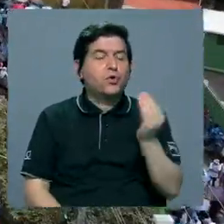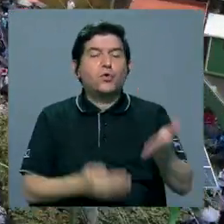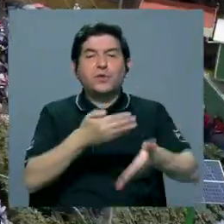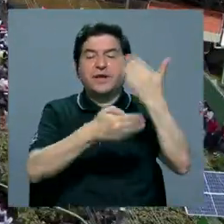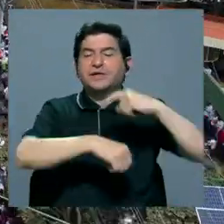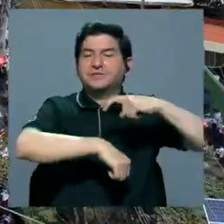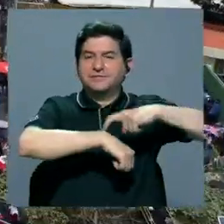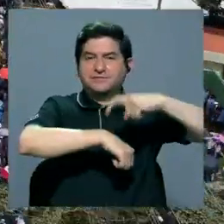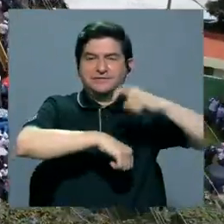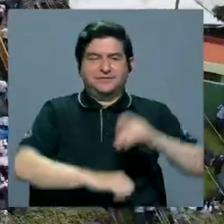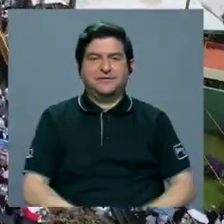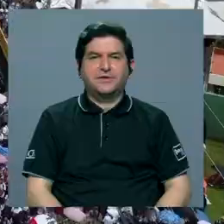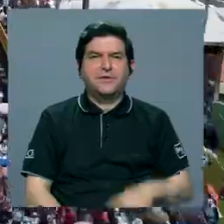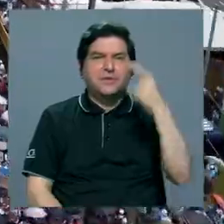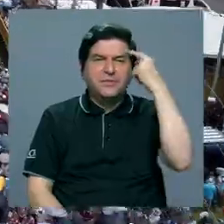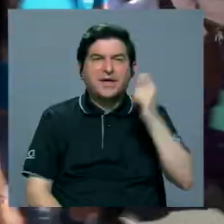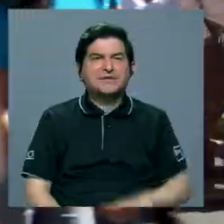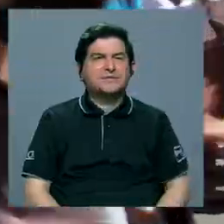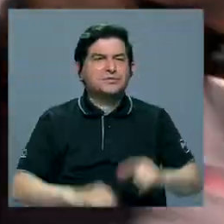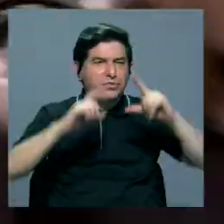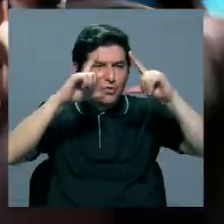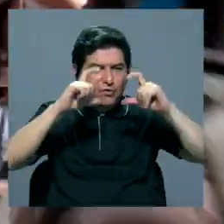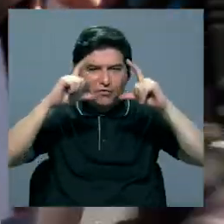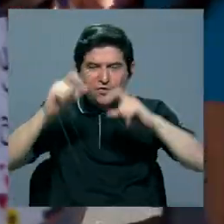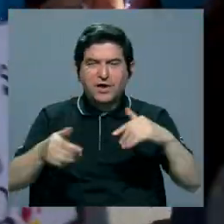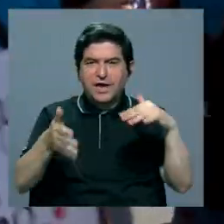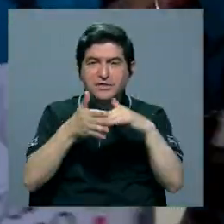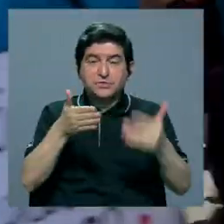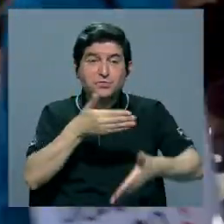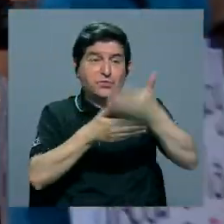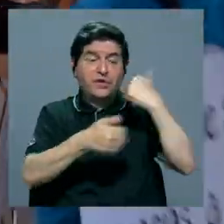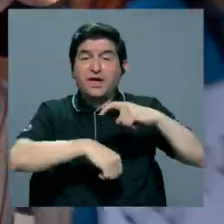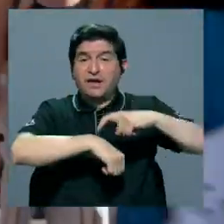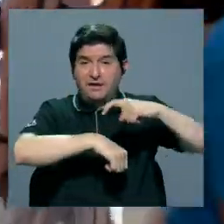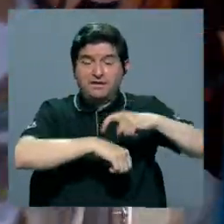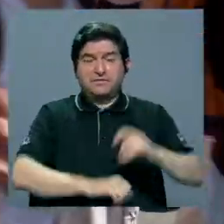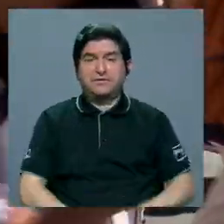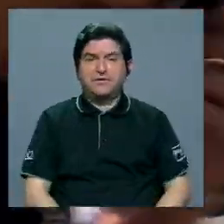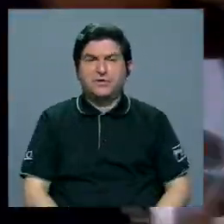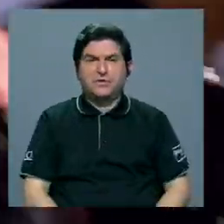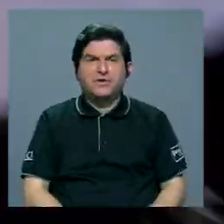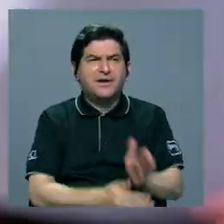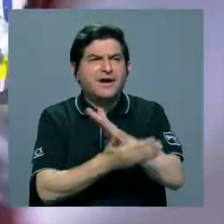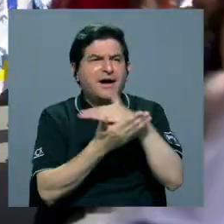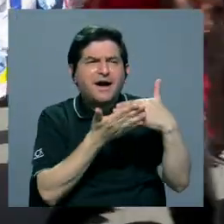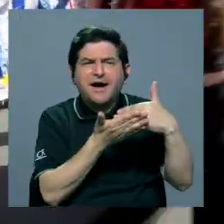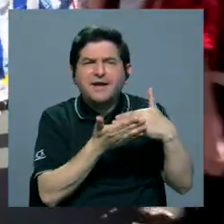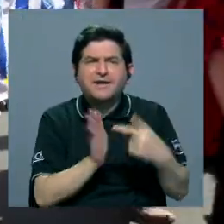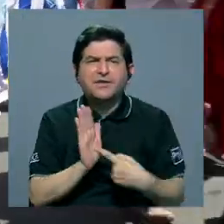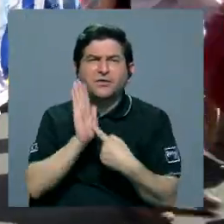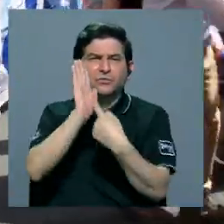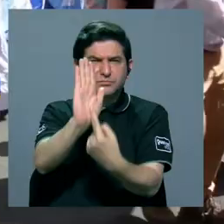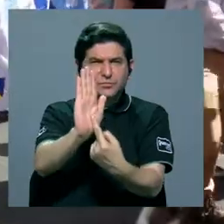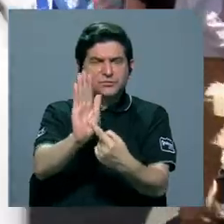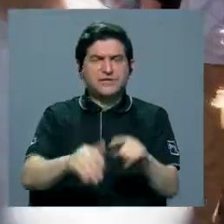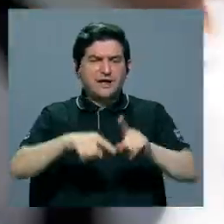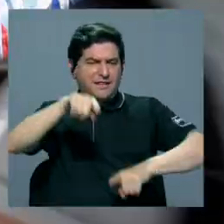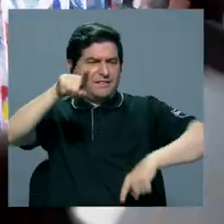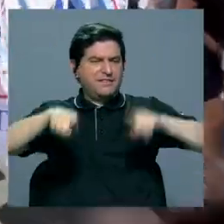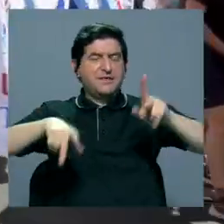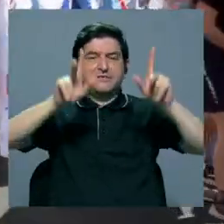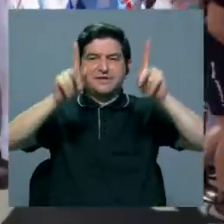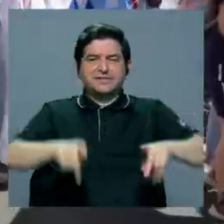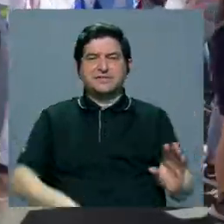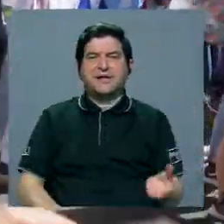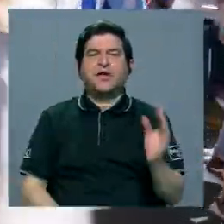pasado Pienso en las fotografías que yo estudié en algún momento Que si algo tenían era la diversidad